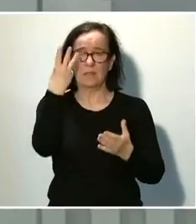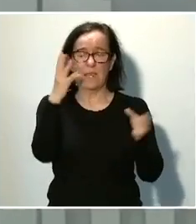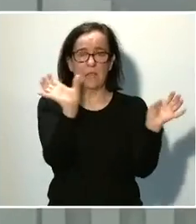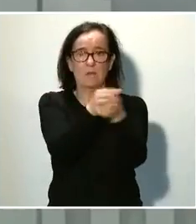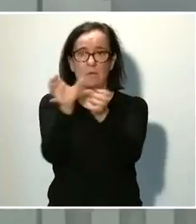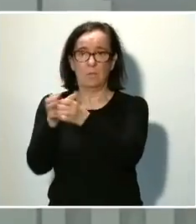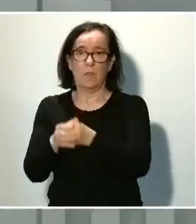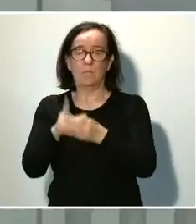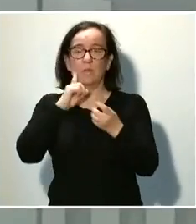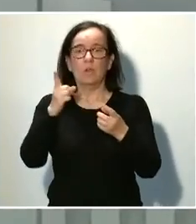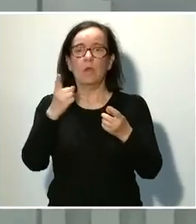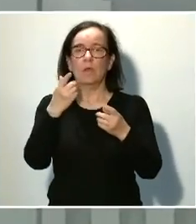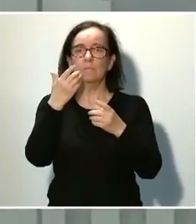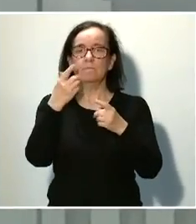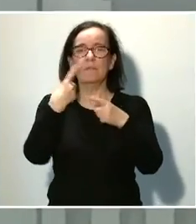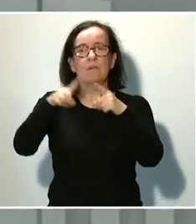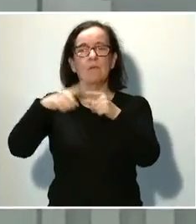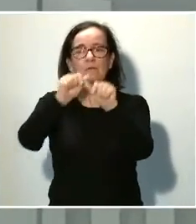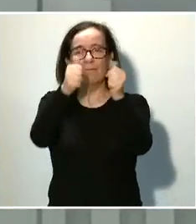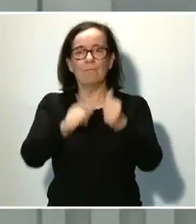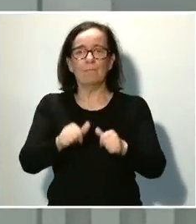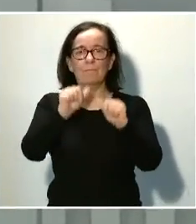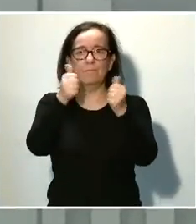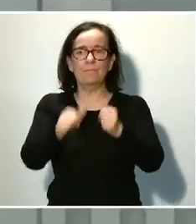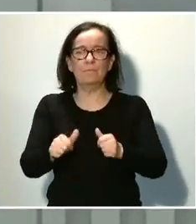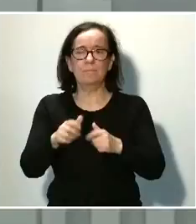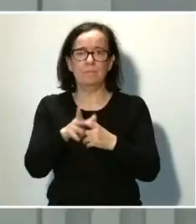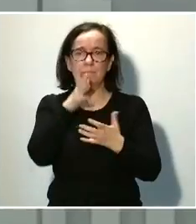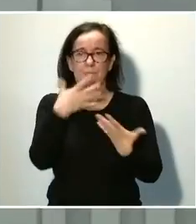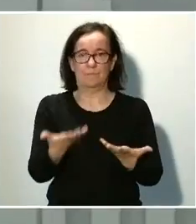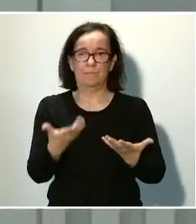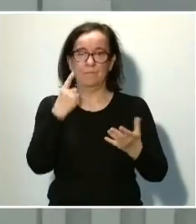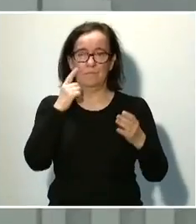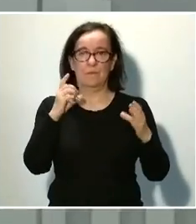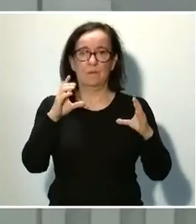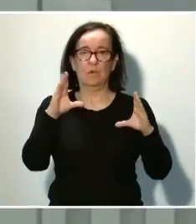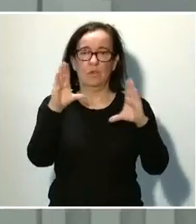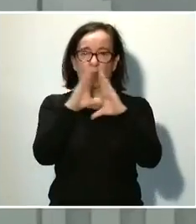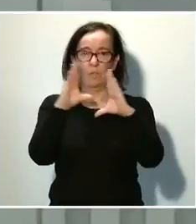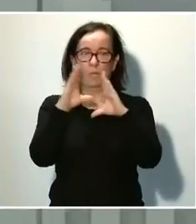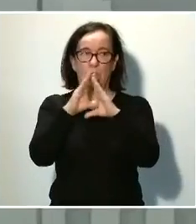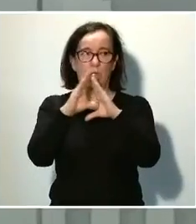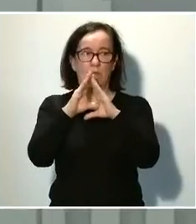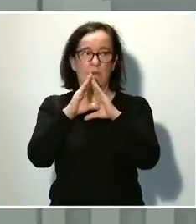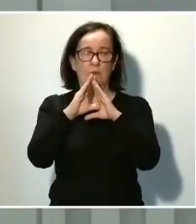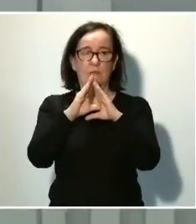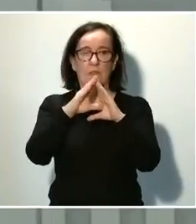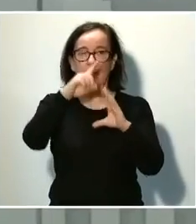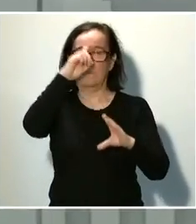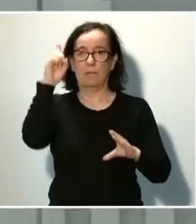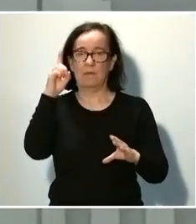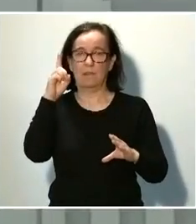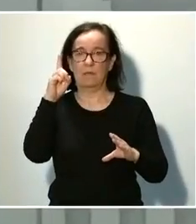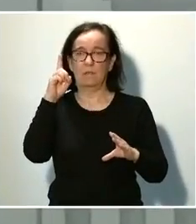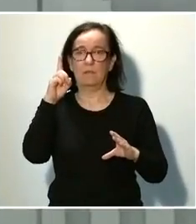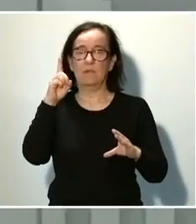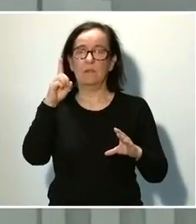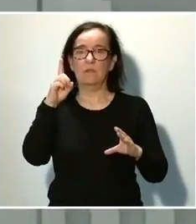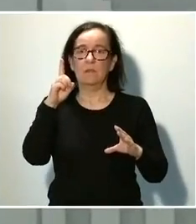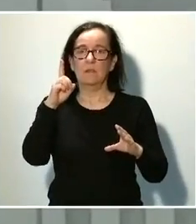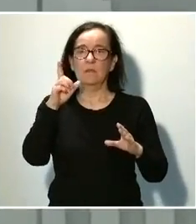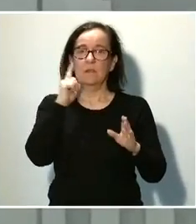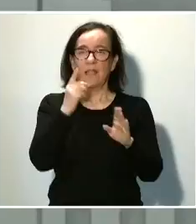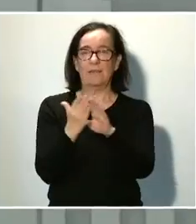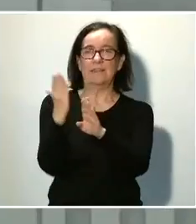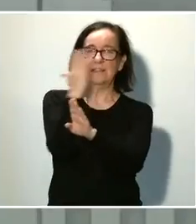comportamientos un poco diferentes. Tenemos la Comunidad de Madrid, que tiene un comportamiento, digamos, anterior al